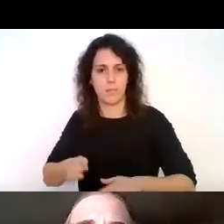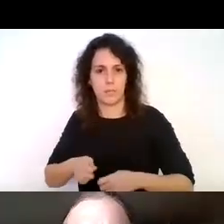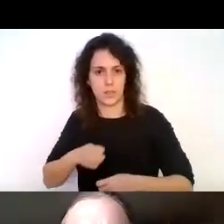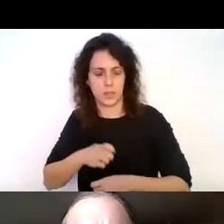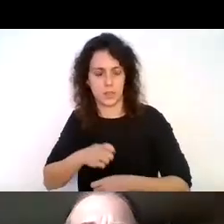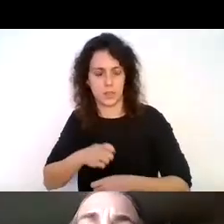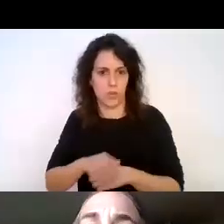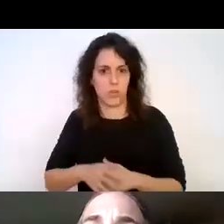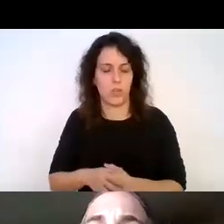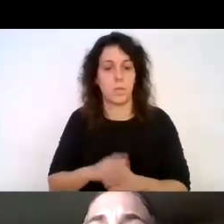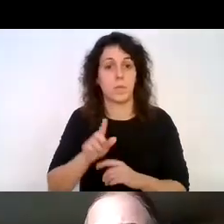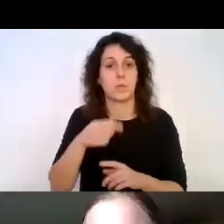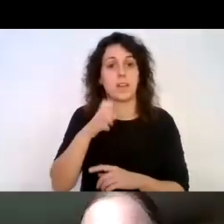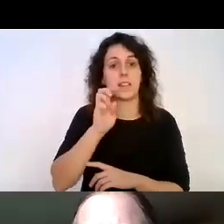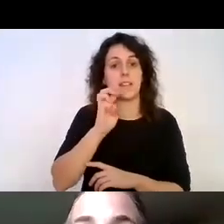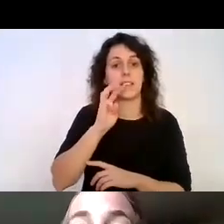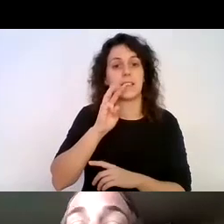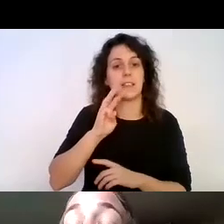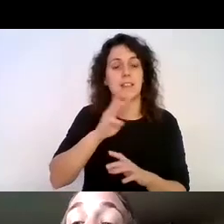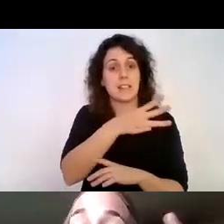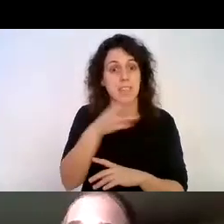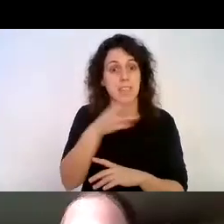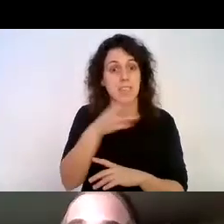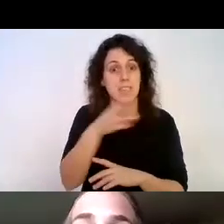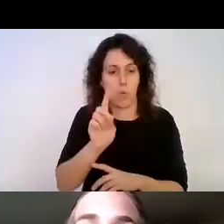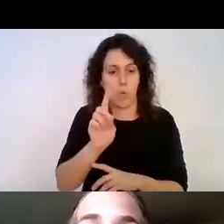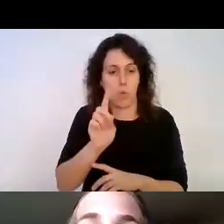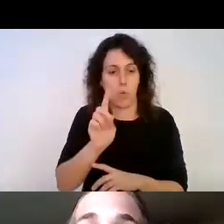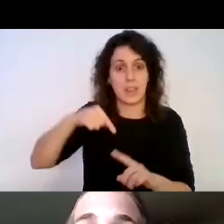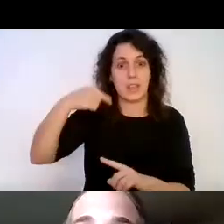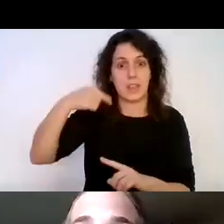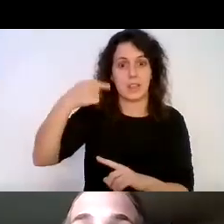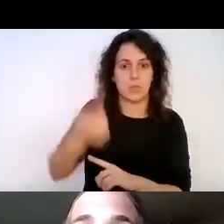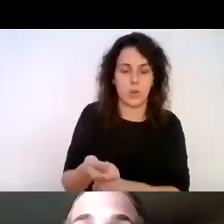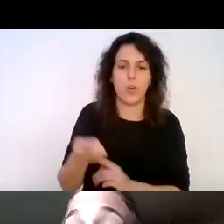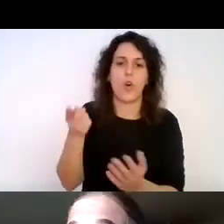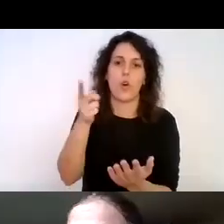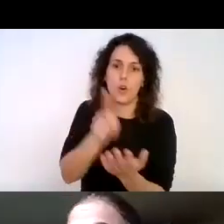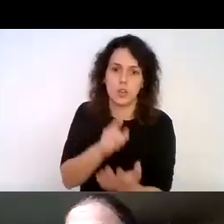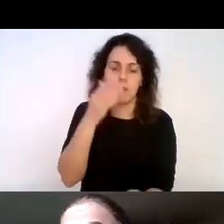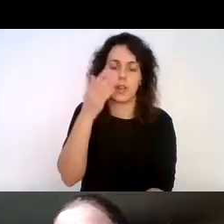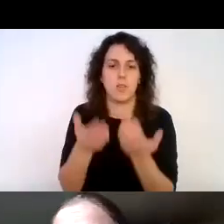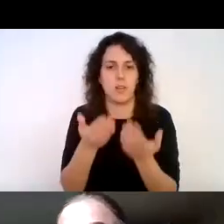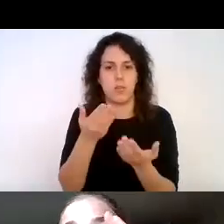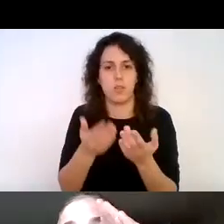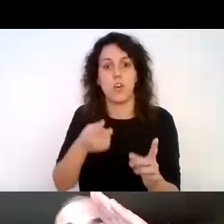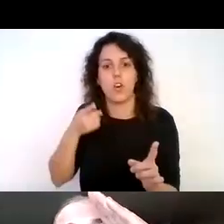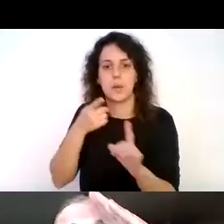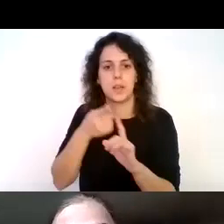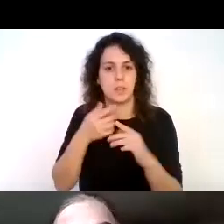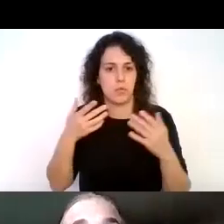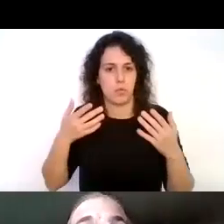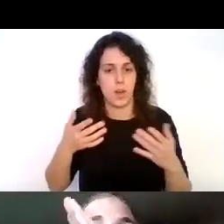tres semanas o un mes después vuelven a reevaluar también a ver si este